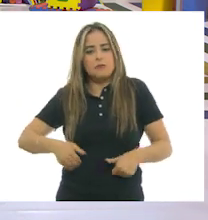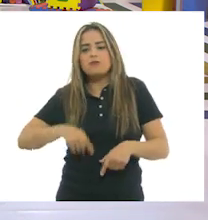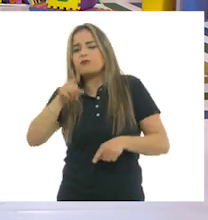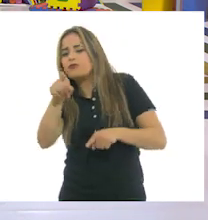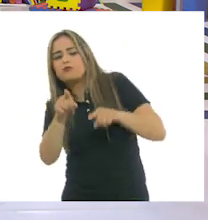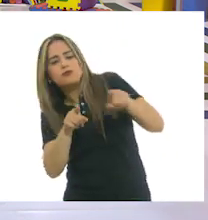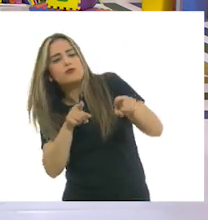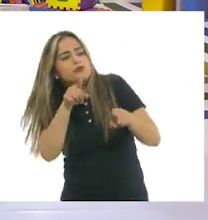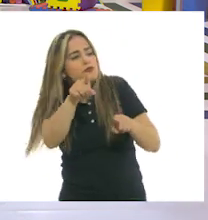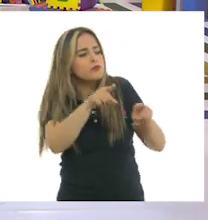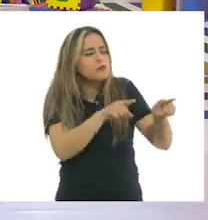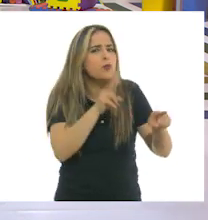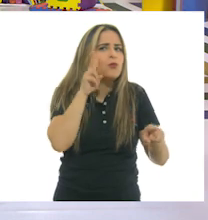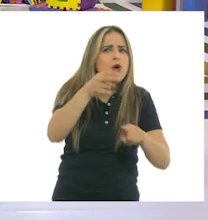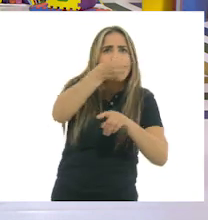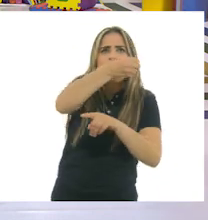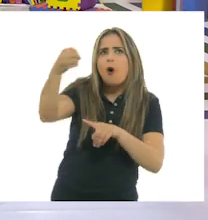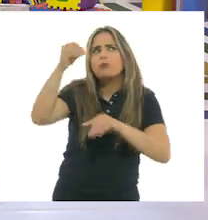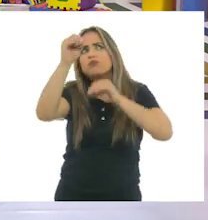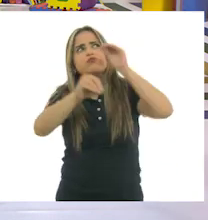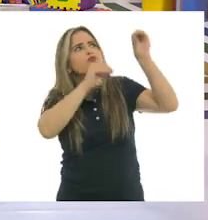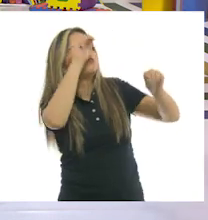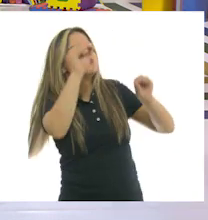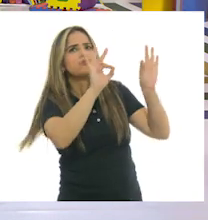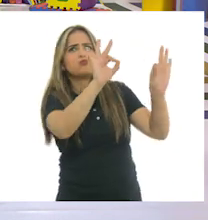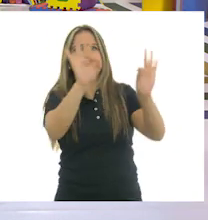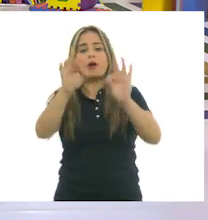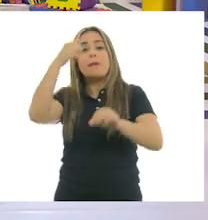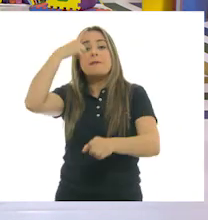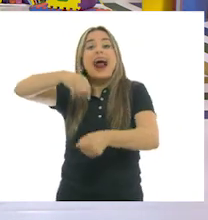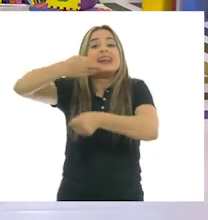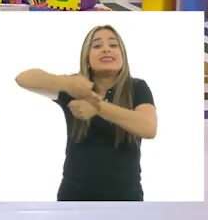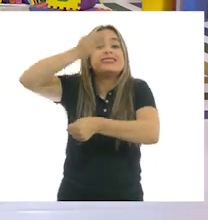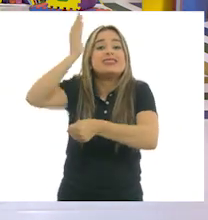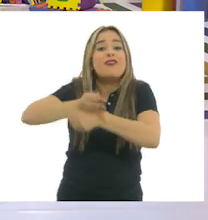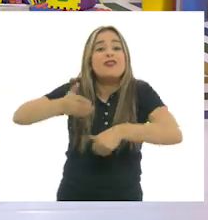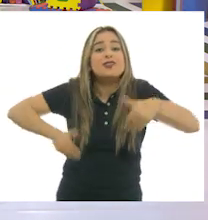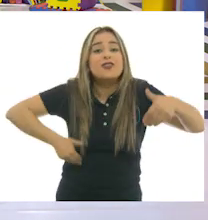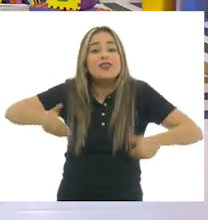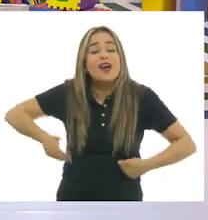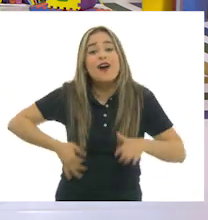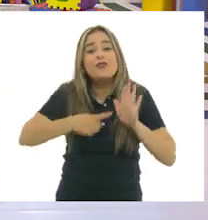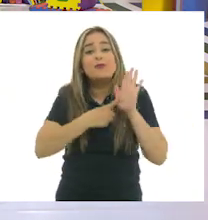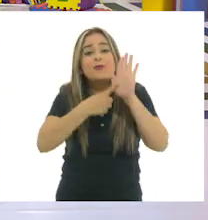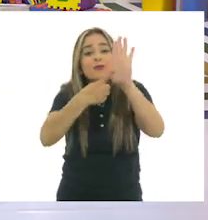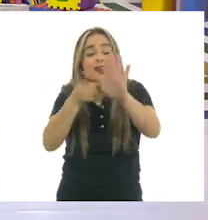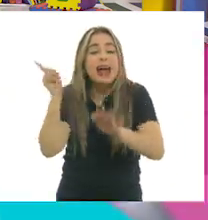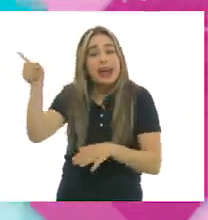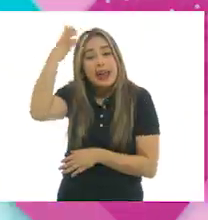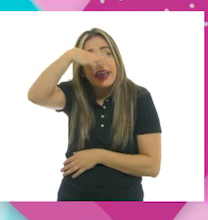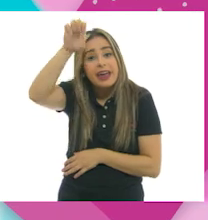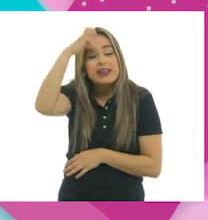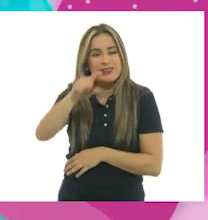se garantiza el que se genere una comedia. ¿Quieres leerlo? Me parece muy bien lo que nos tiene que decir. A ver.